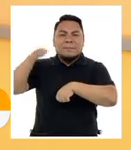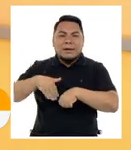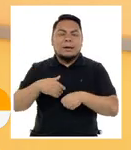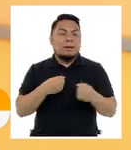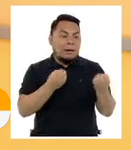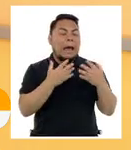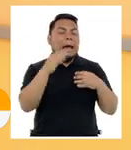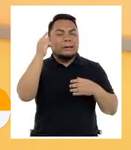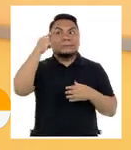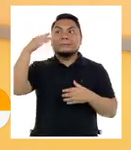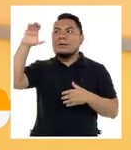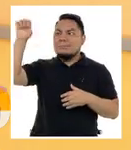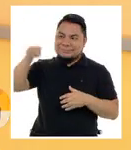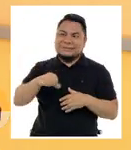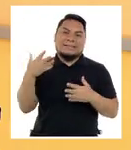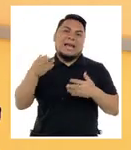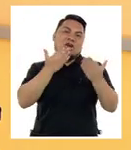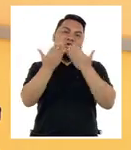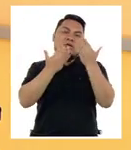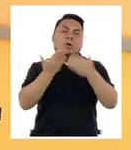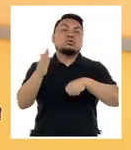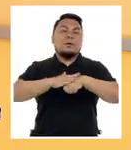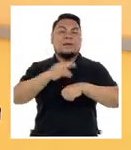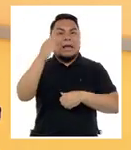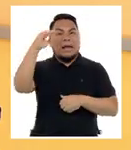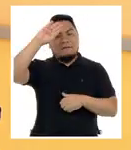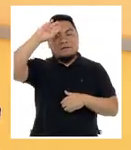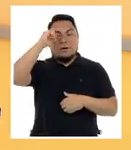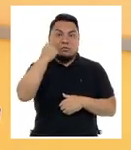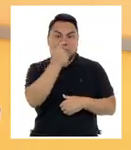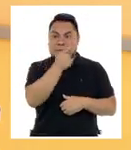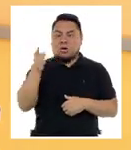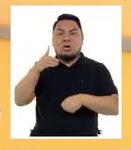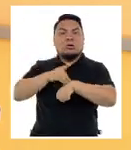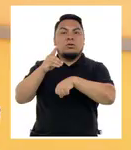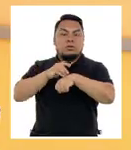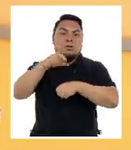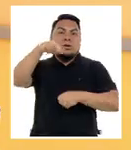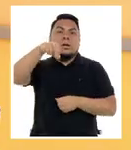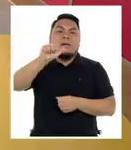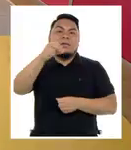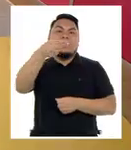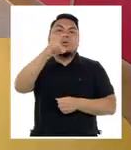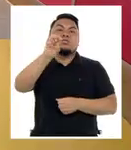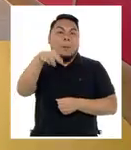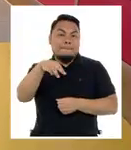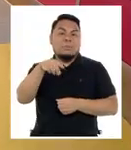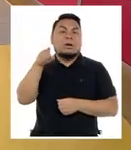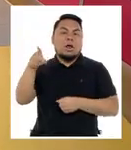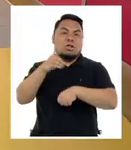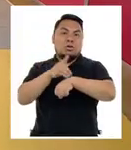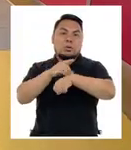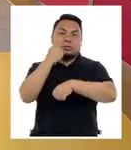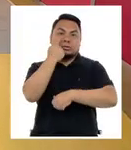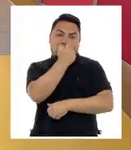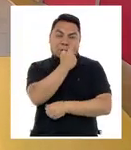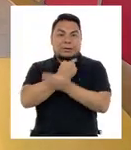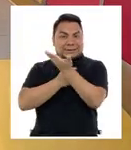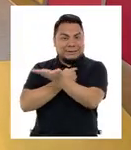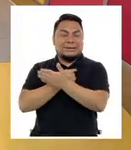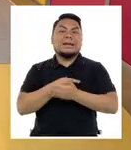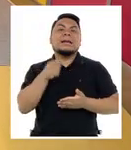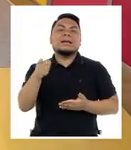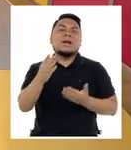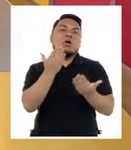programa para que nos hable de las enfermedades oculares. Tenemos al doctor Naum Sirineo, él es médico oftalmólogo